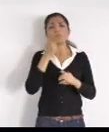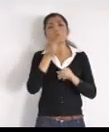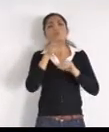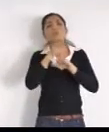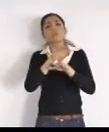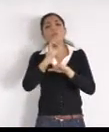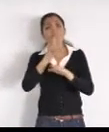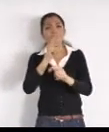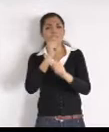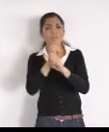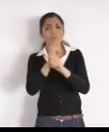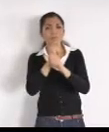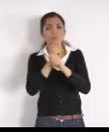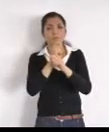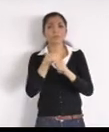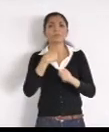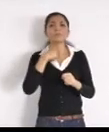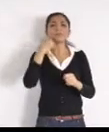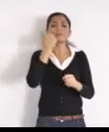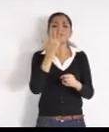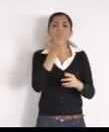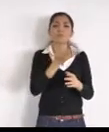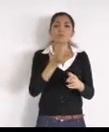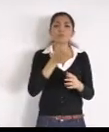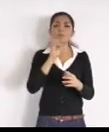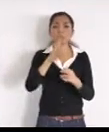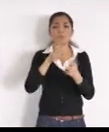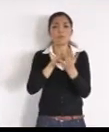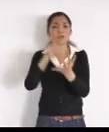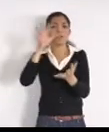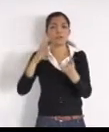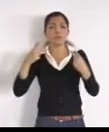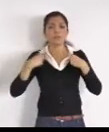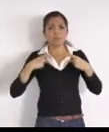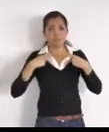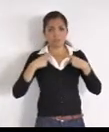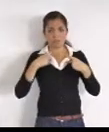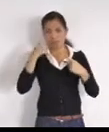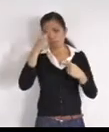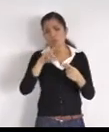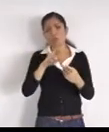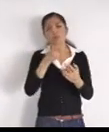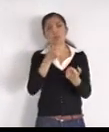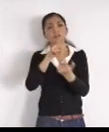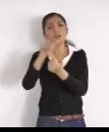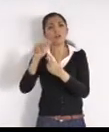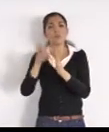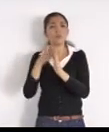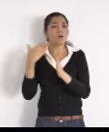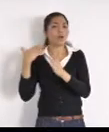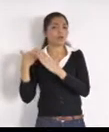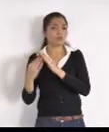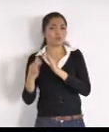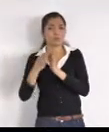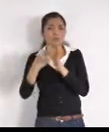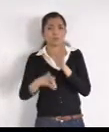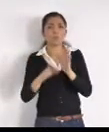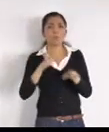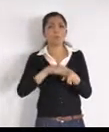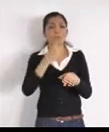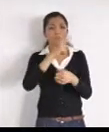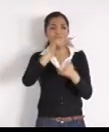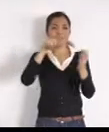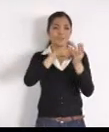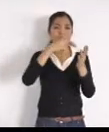balanceen a cabo, las acciones correctivas, que se ha mencionado, últimamente, por parte, de las autoridades, correspondientes, y que debieron, haberse realizado, hace muchos años, tenemos un